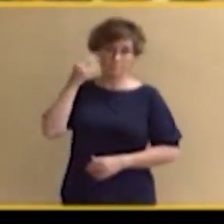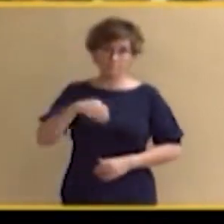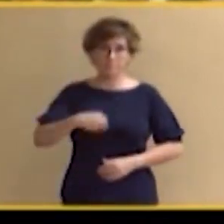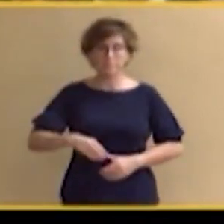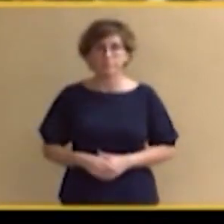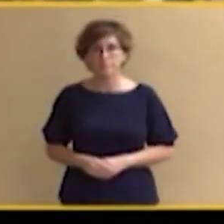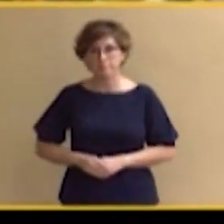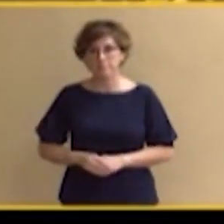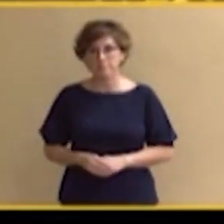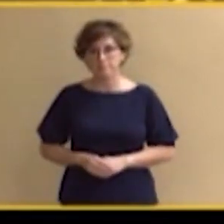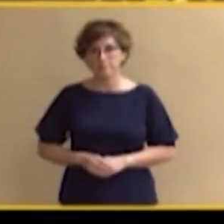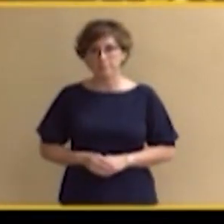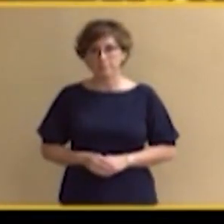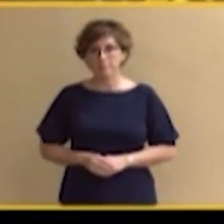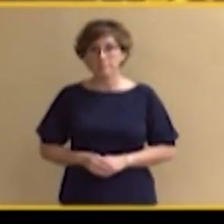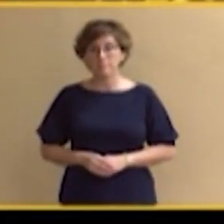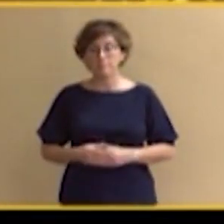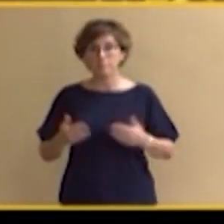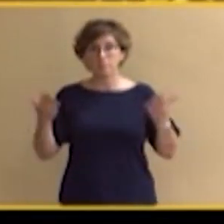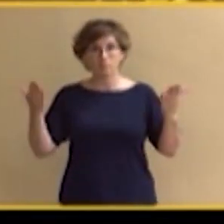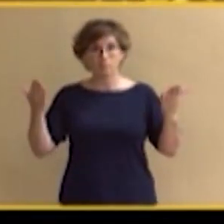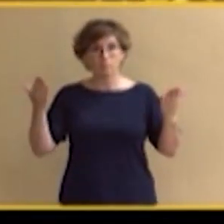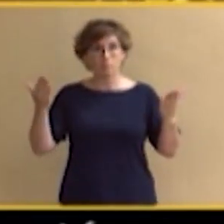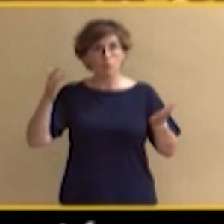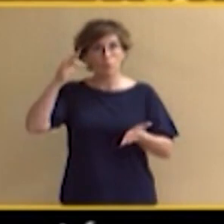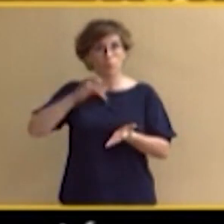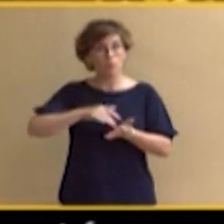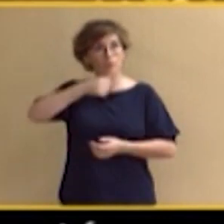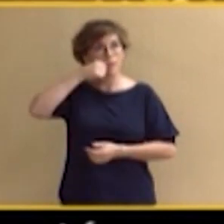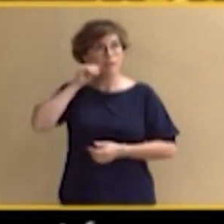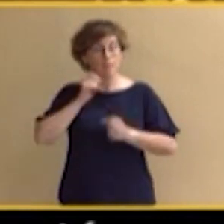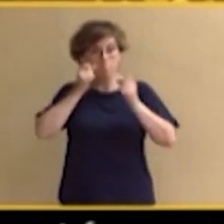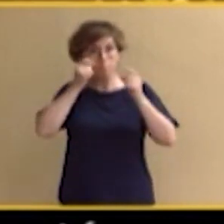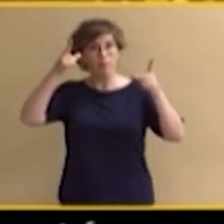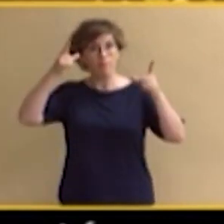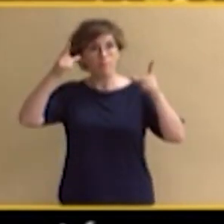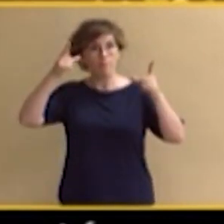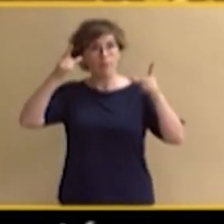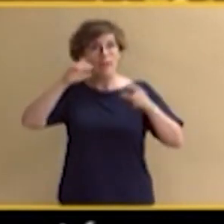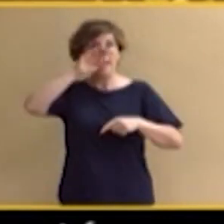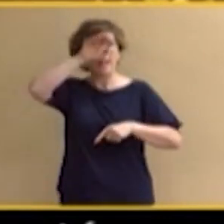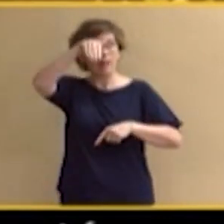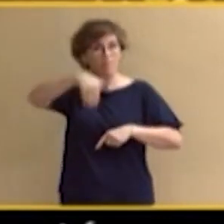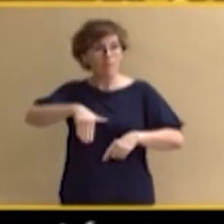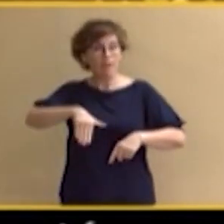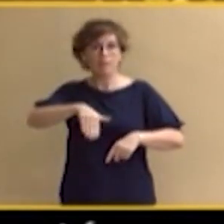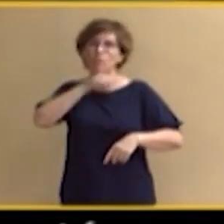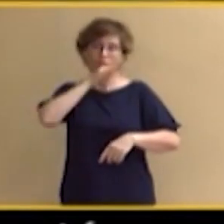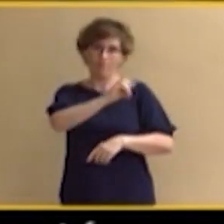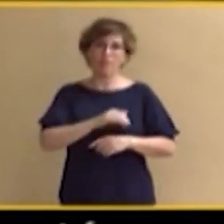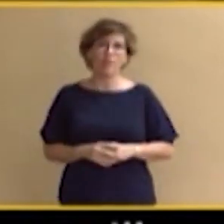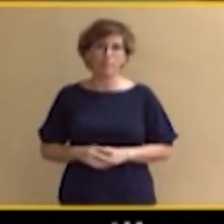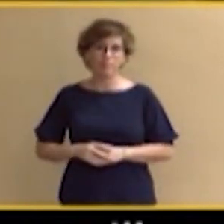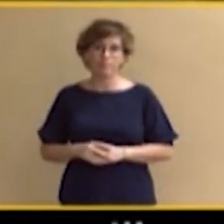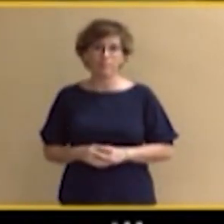Y cuando despertó Pedro Sánchez, el elefante morado con lazo amarillo todavía estaba allí. Como el dinosaurio de Monterroso,